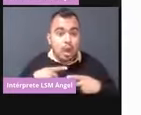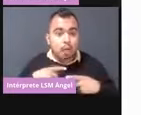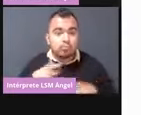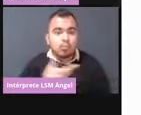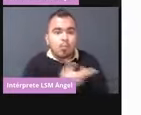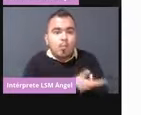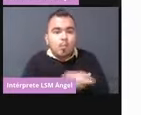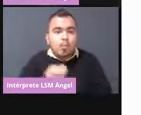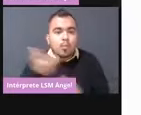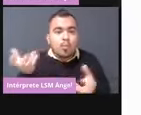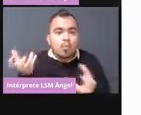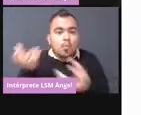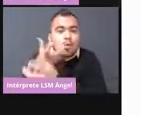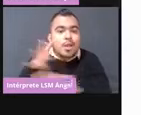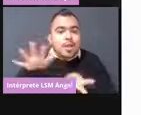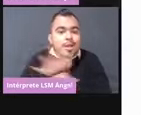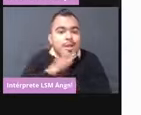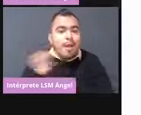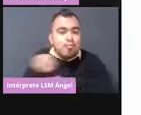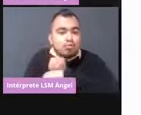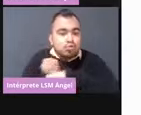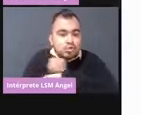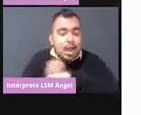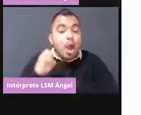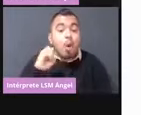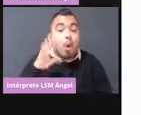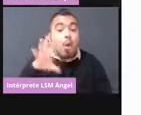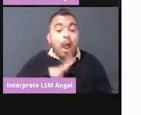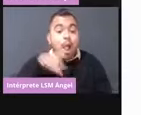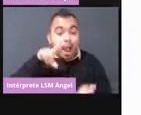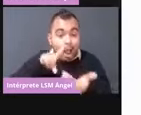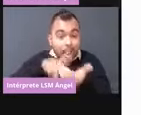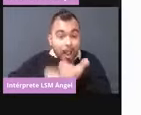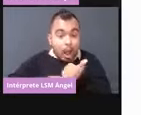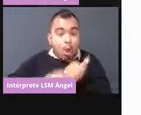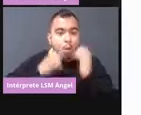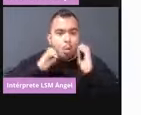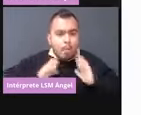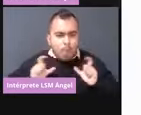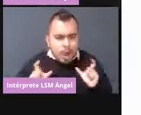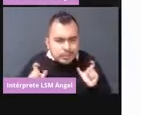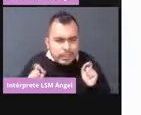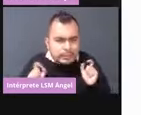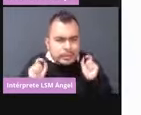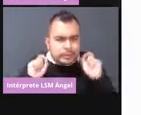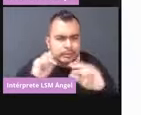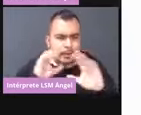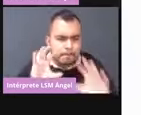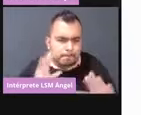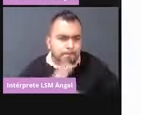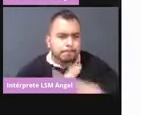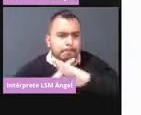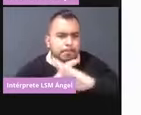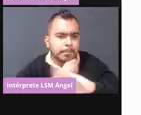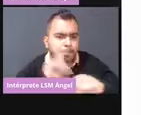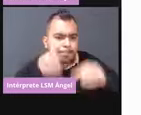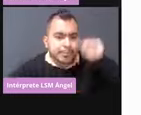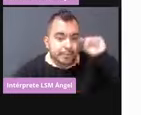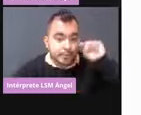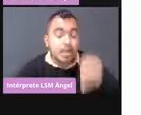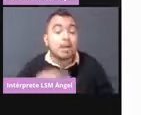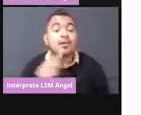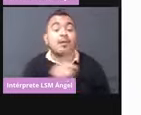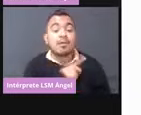moredivado conteniendo anticuerpos o tratamiento con plasma para COVID, hay que dejar pasar 90